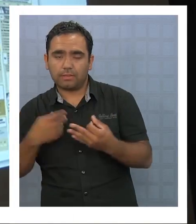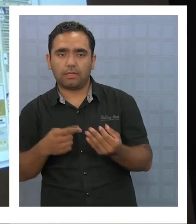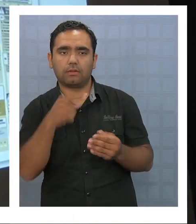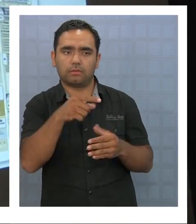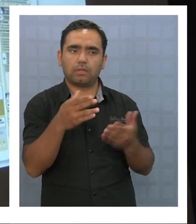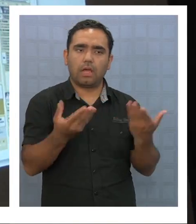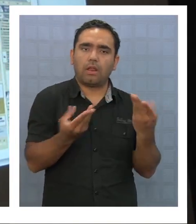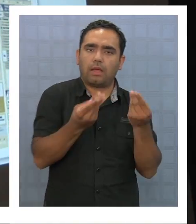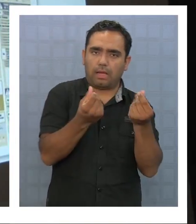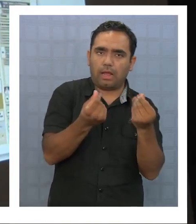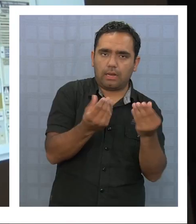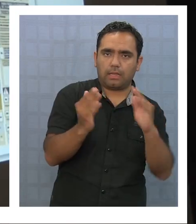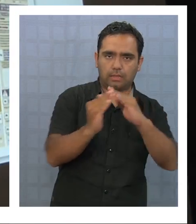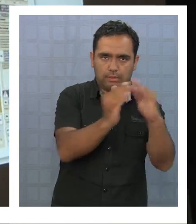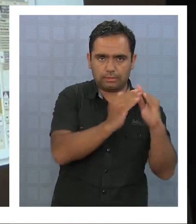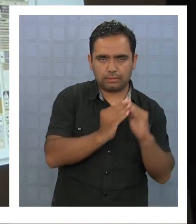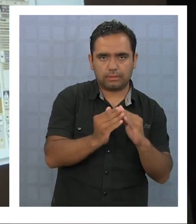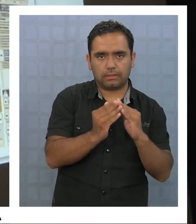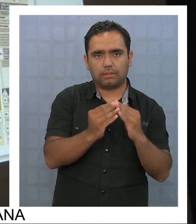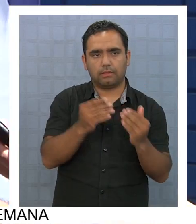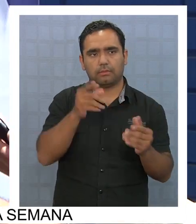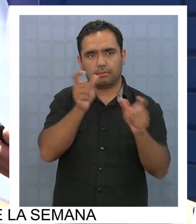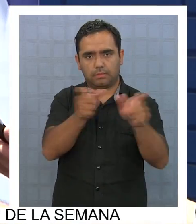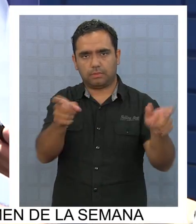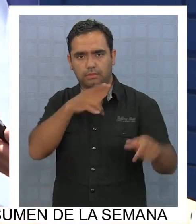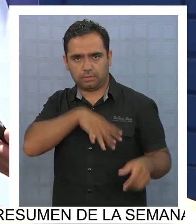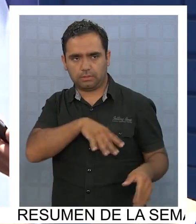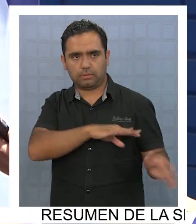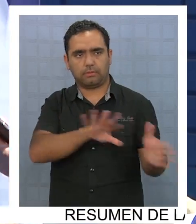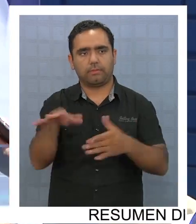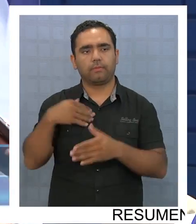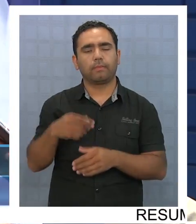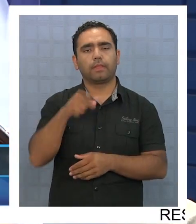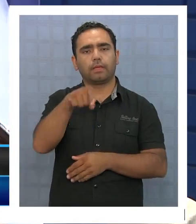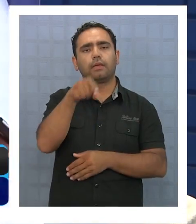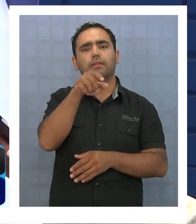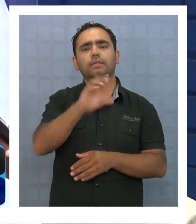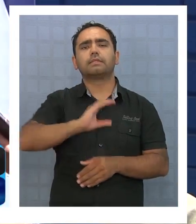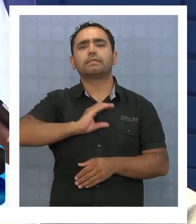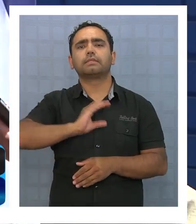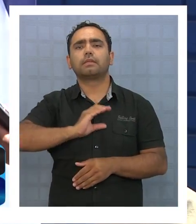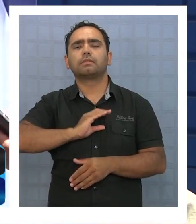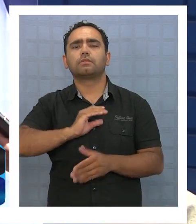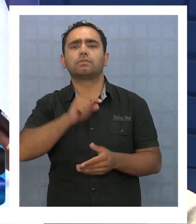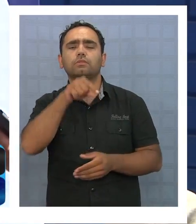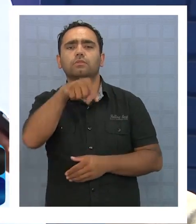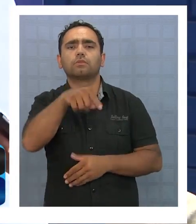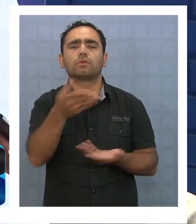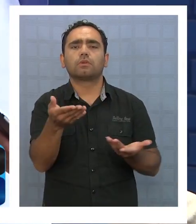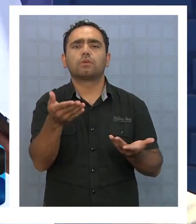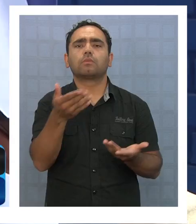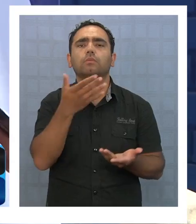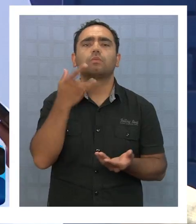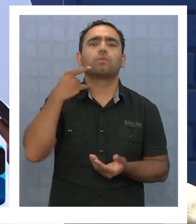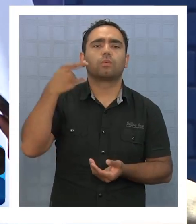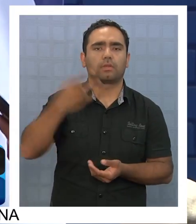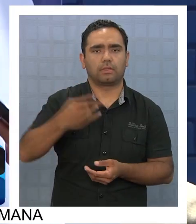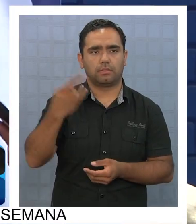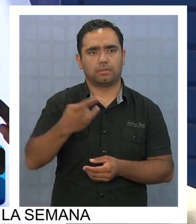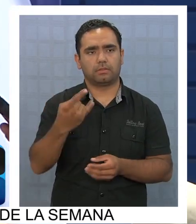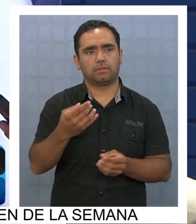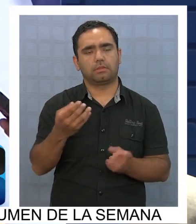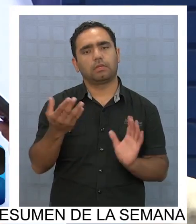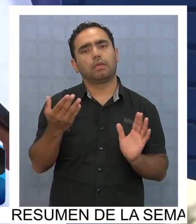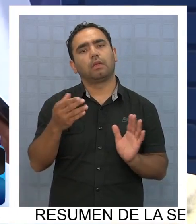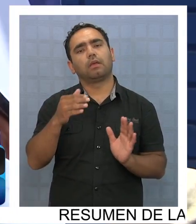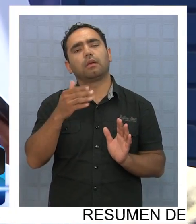la calidad de vivienda de los chilenos. Este censo, hay que mencionar que es un censo denominado de emergencia o